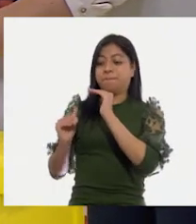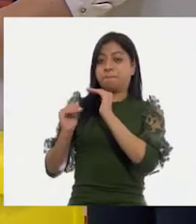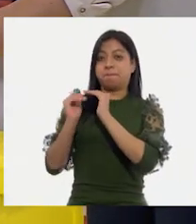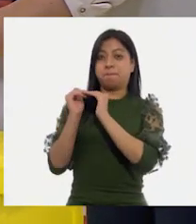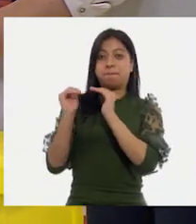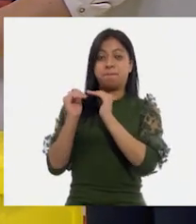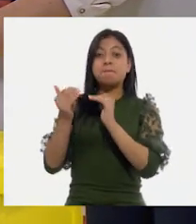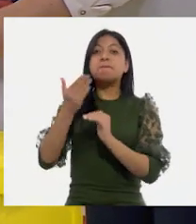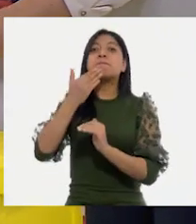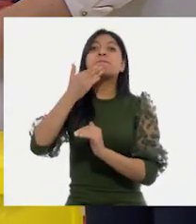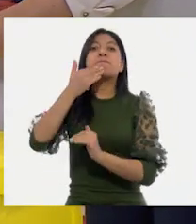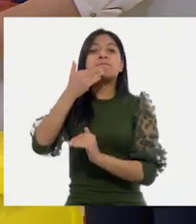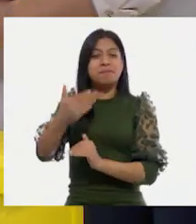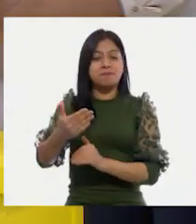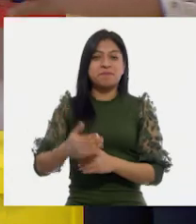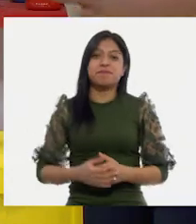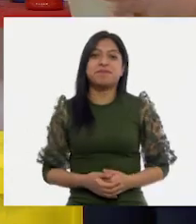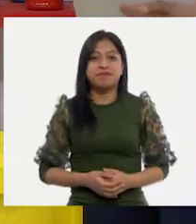Cuatro oportunidades.